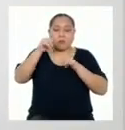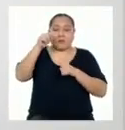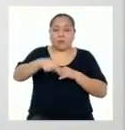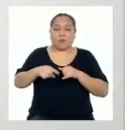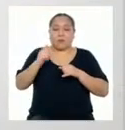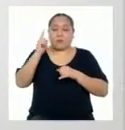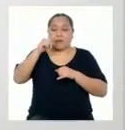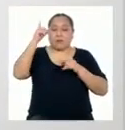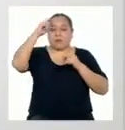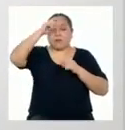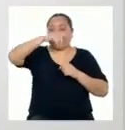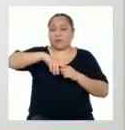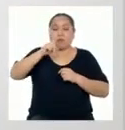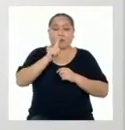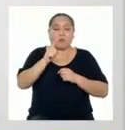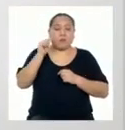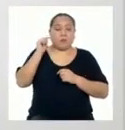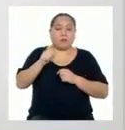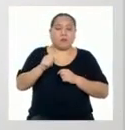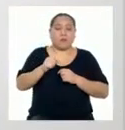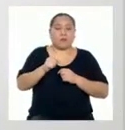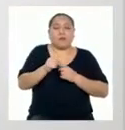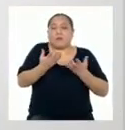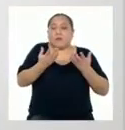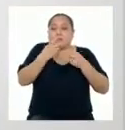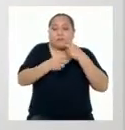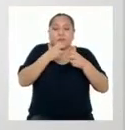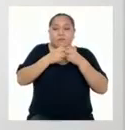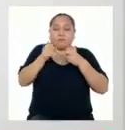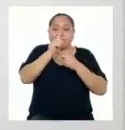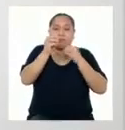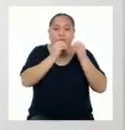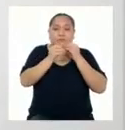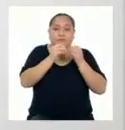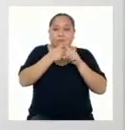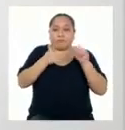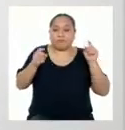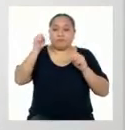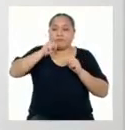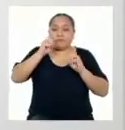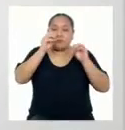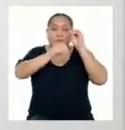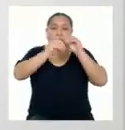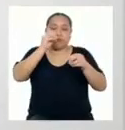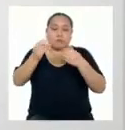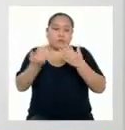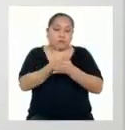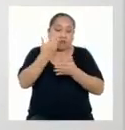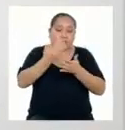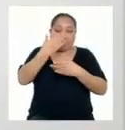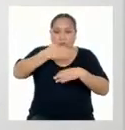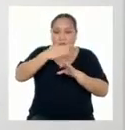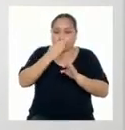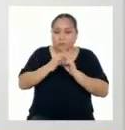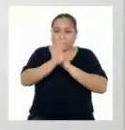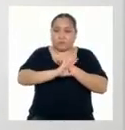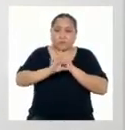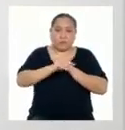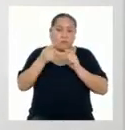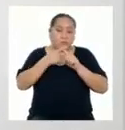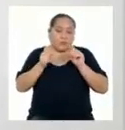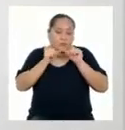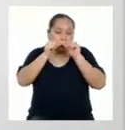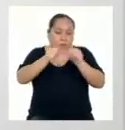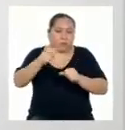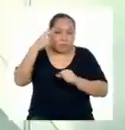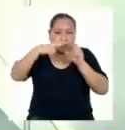problema que aún no hemos resuelto, pero sí se han desarrollado grandes medidas de seguridad. Quizá por eso la percepción de la energía nuclear aún